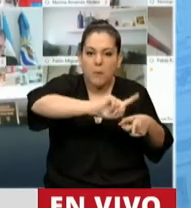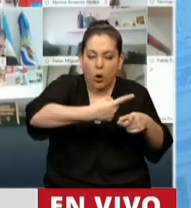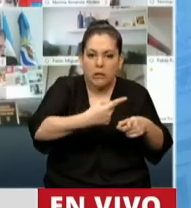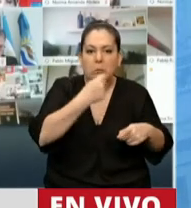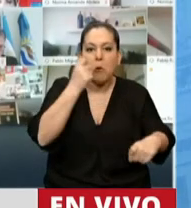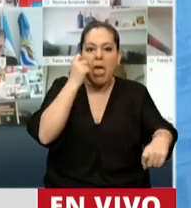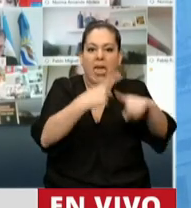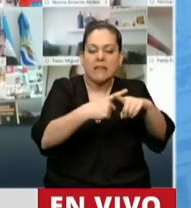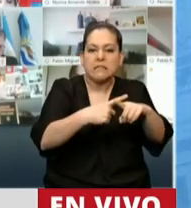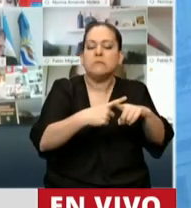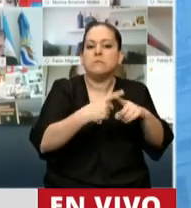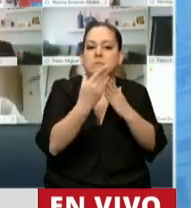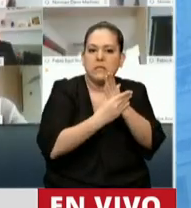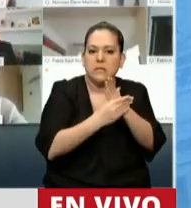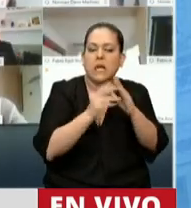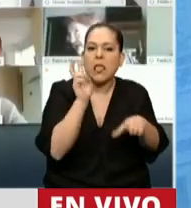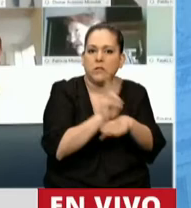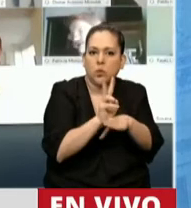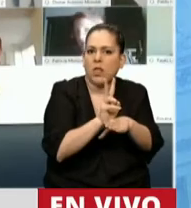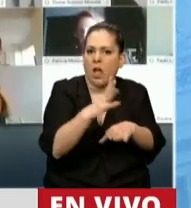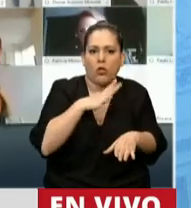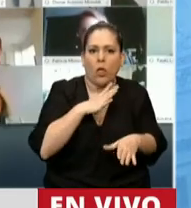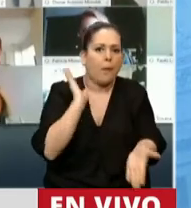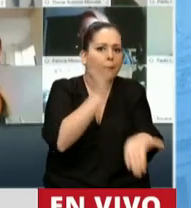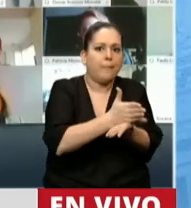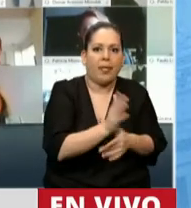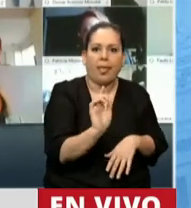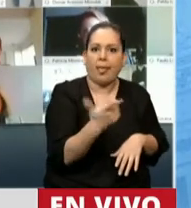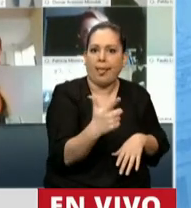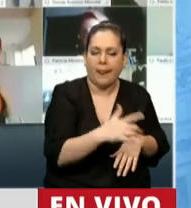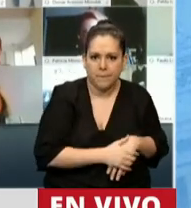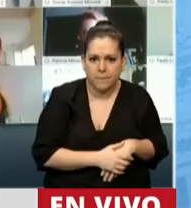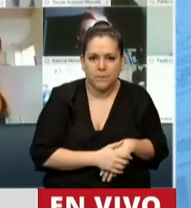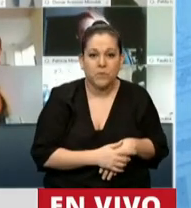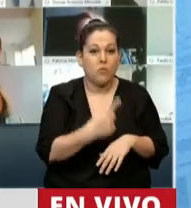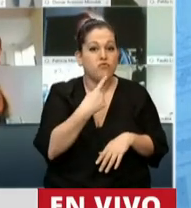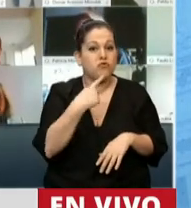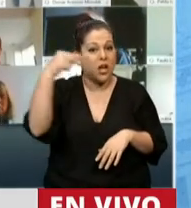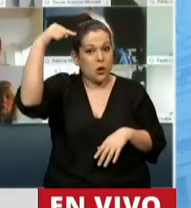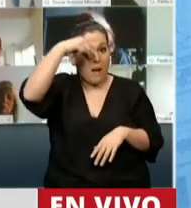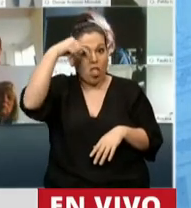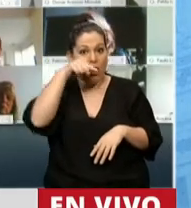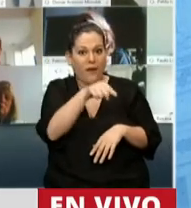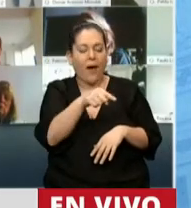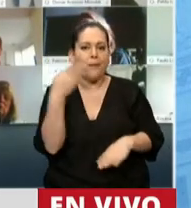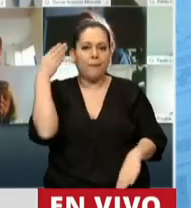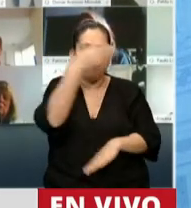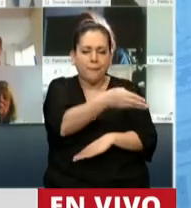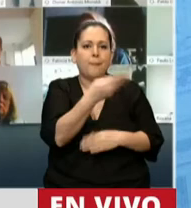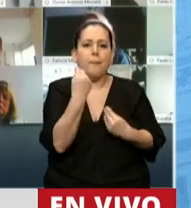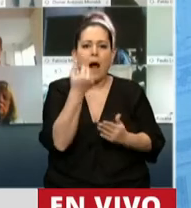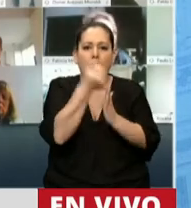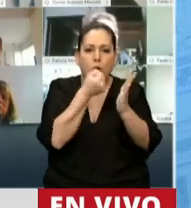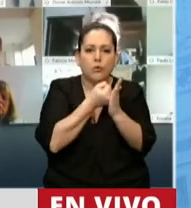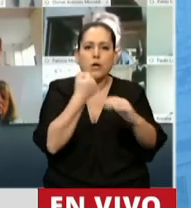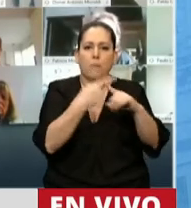la ex Ministra de Seguridad, Patricia Bullrich. Santiago estaba allí justamente peleando por la igualdad,